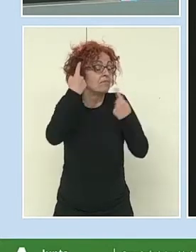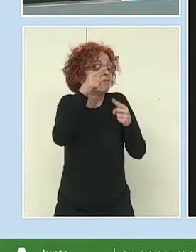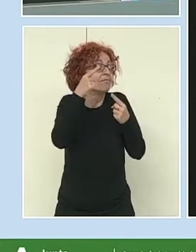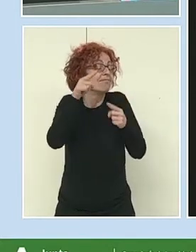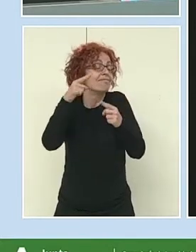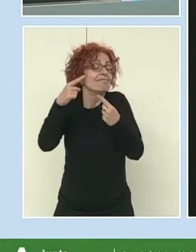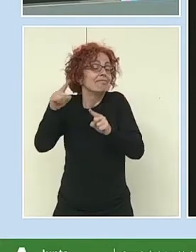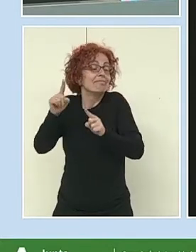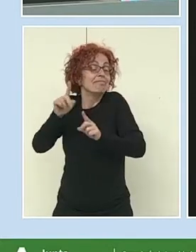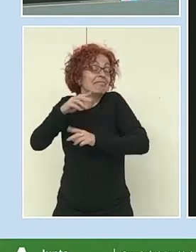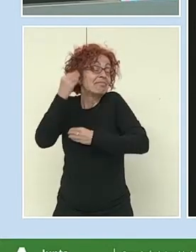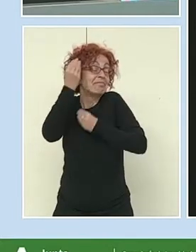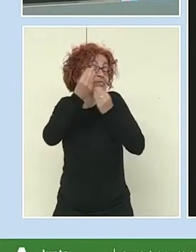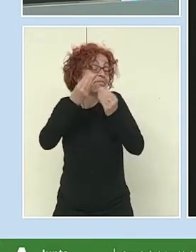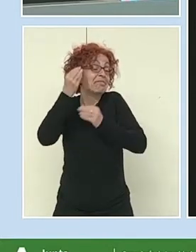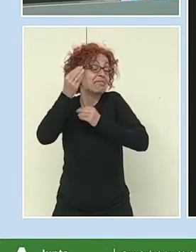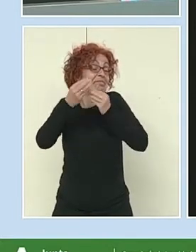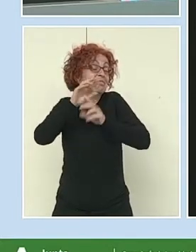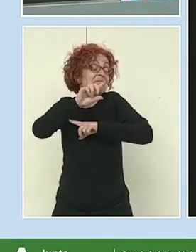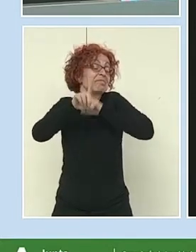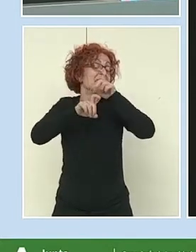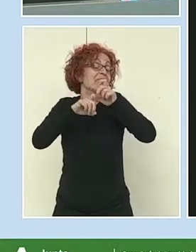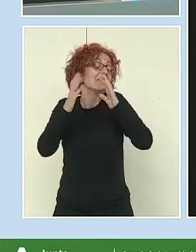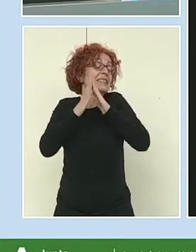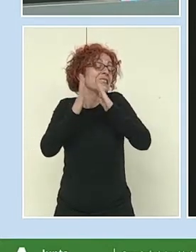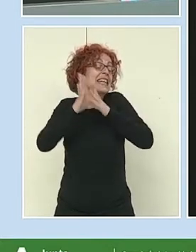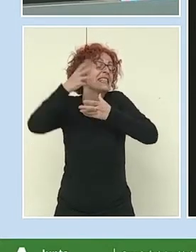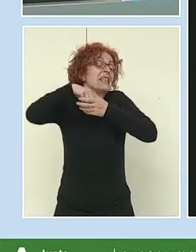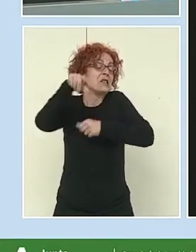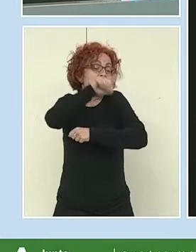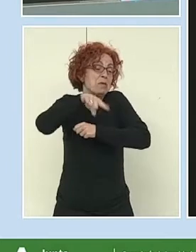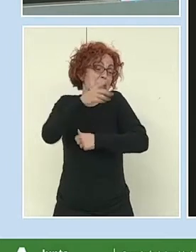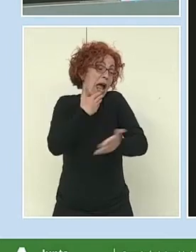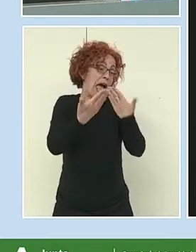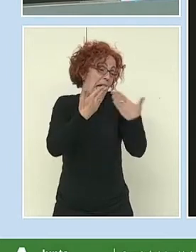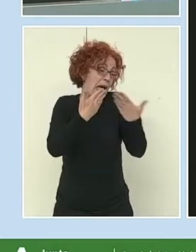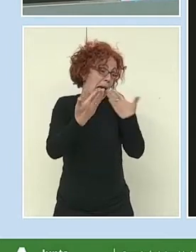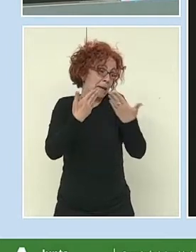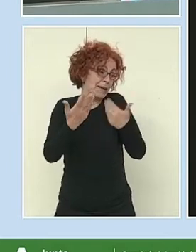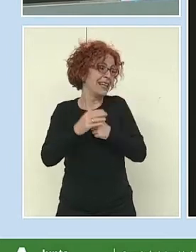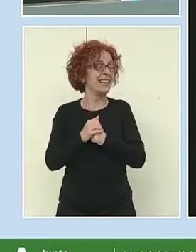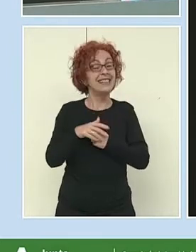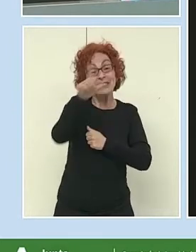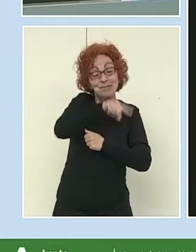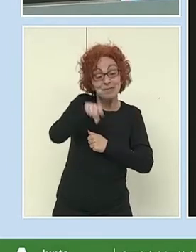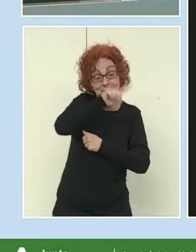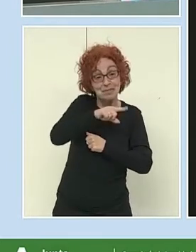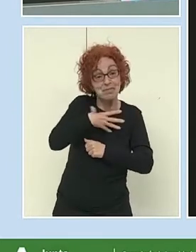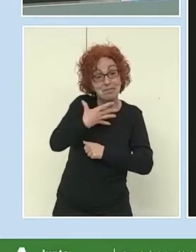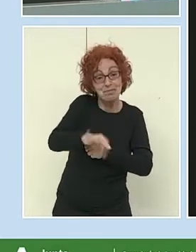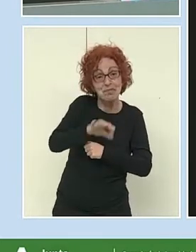su... En fin, que lo dialoguen en la intimidad. Bien, con lo cual, pueden ustedes utilizar este tipo de herramientas para